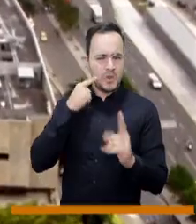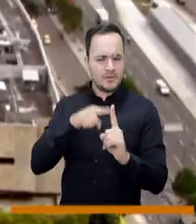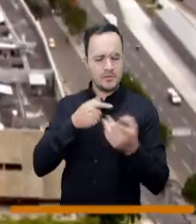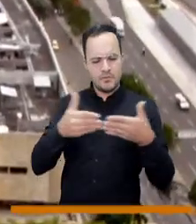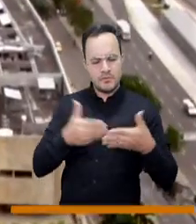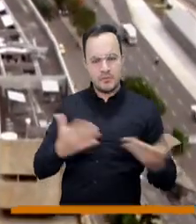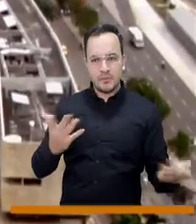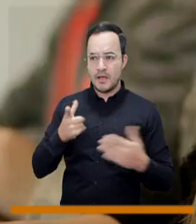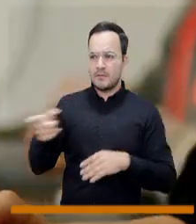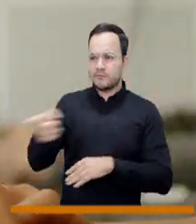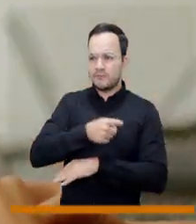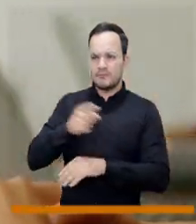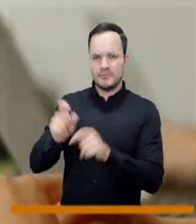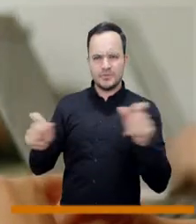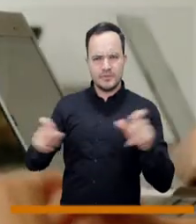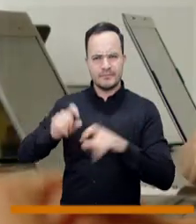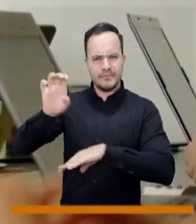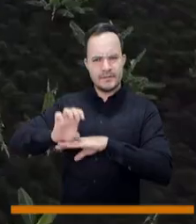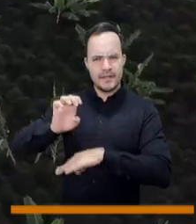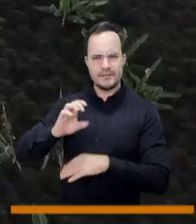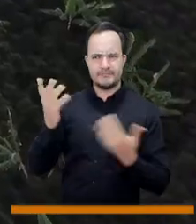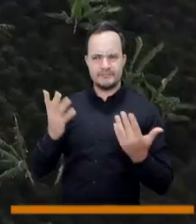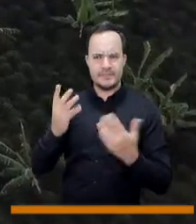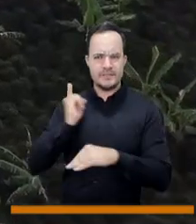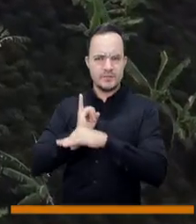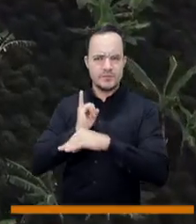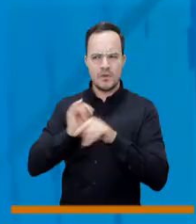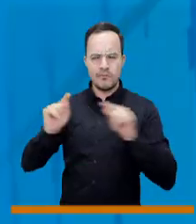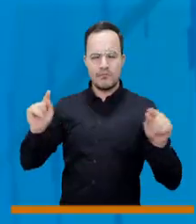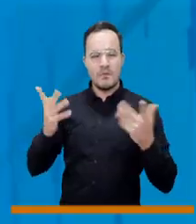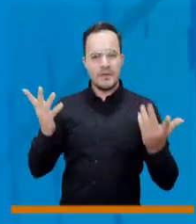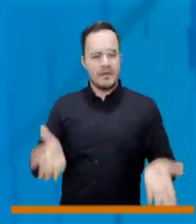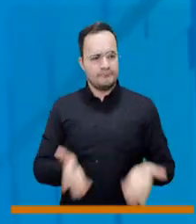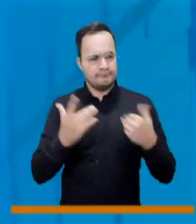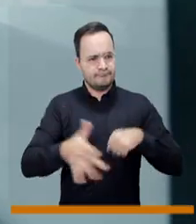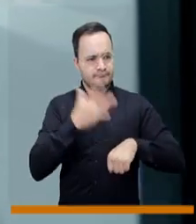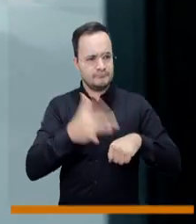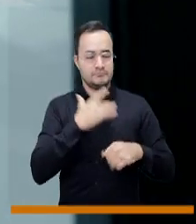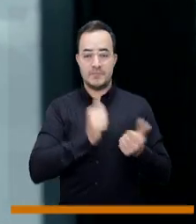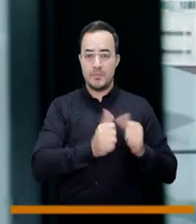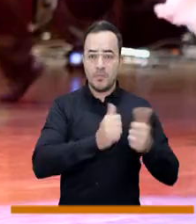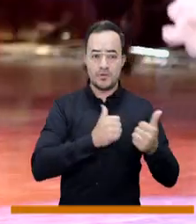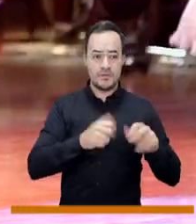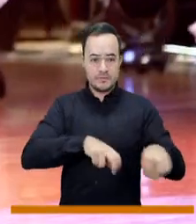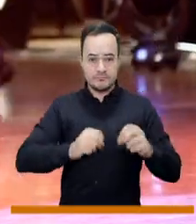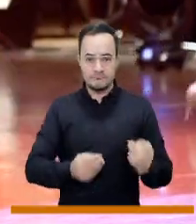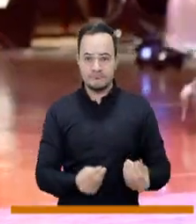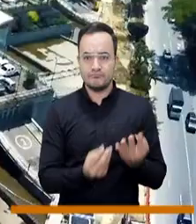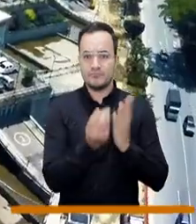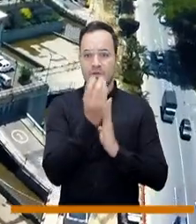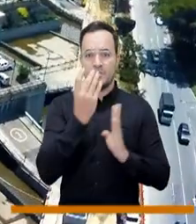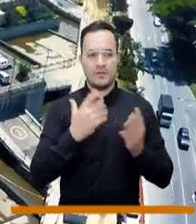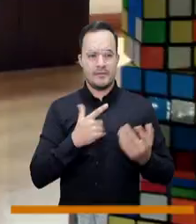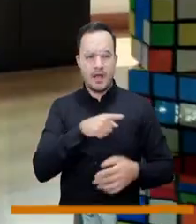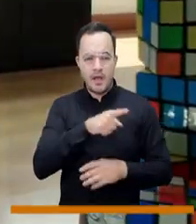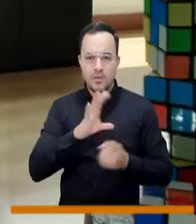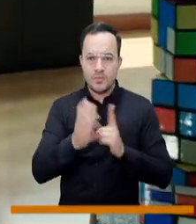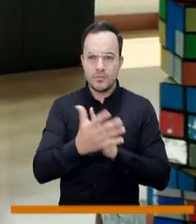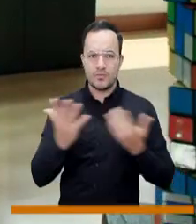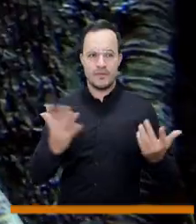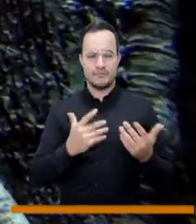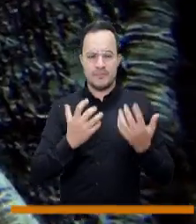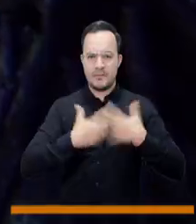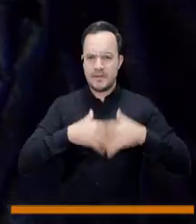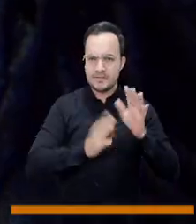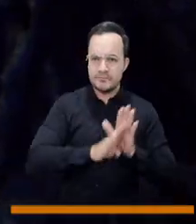instituciones y entidades que fomenten la ciencia, la agroindustria, el deporte, la educación, la cultura, el desarrollo empresarial,